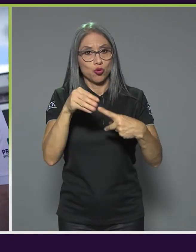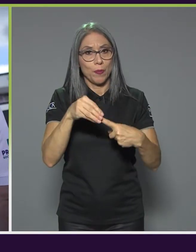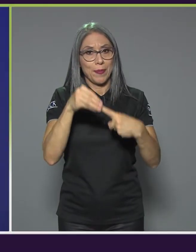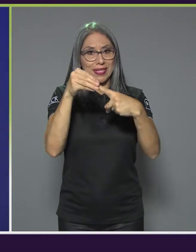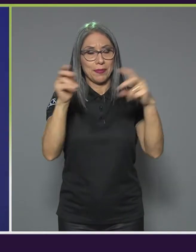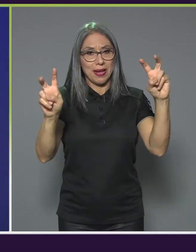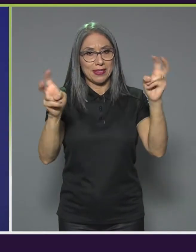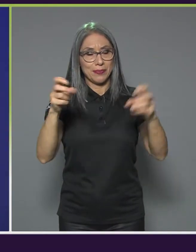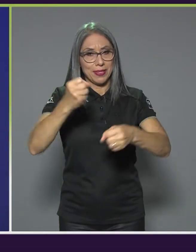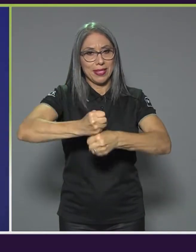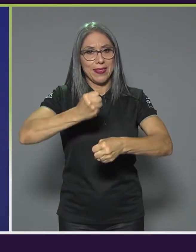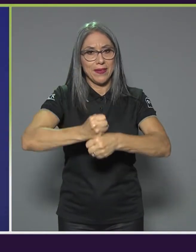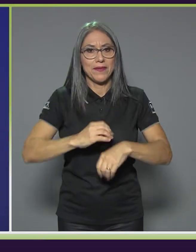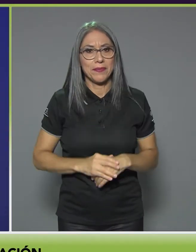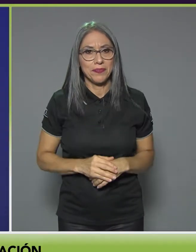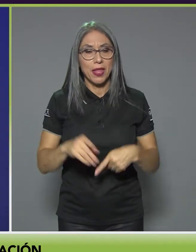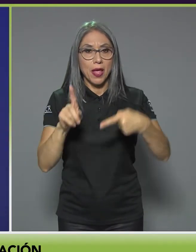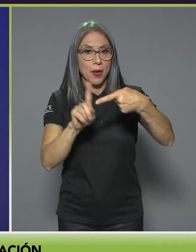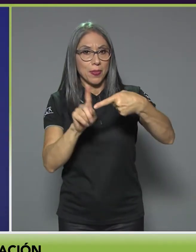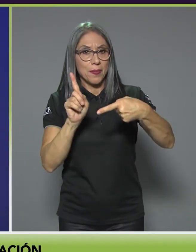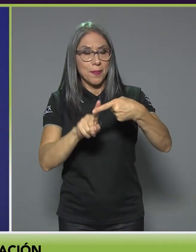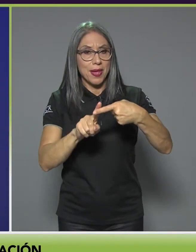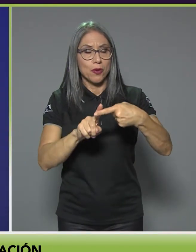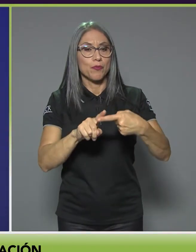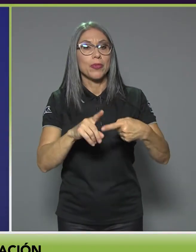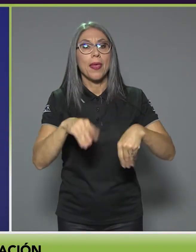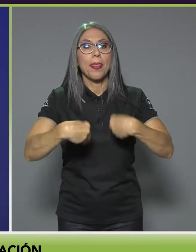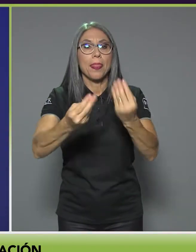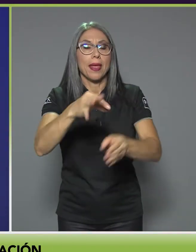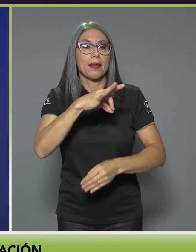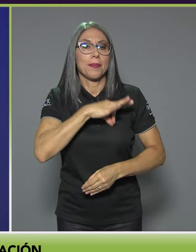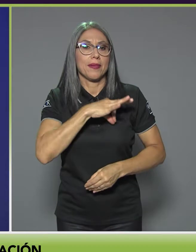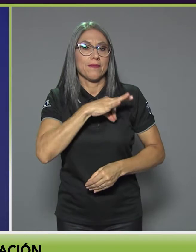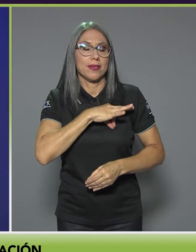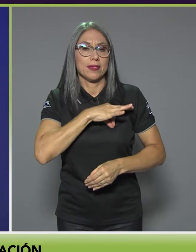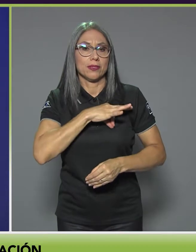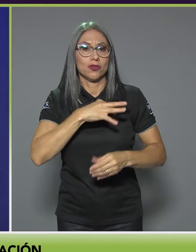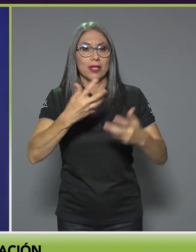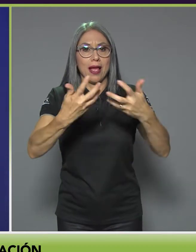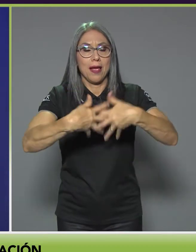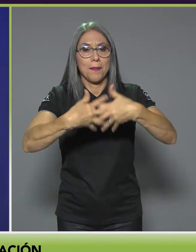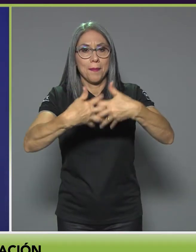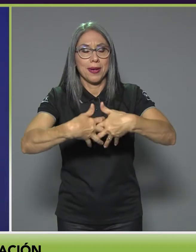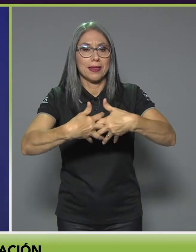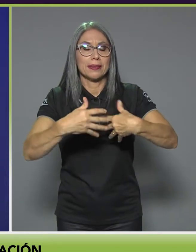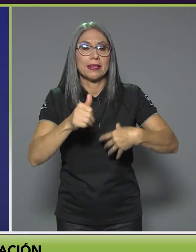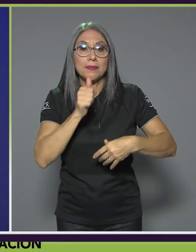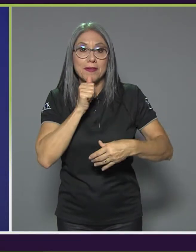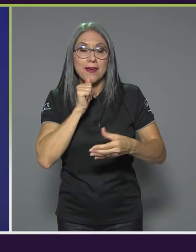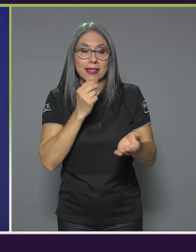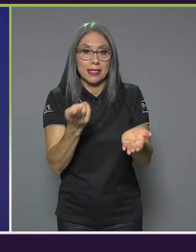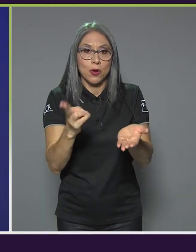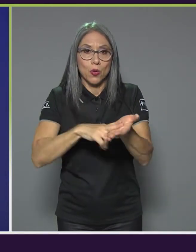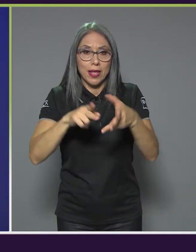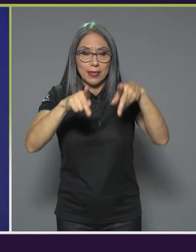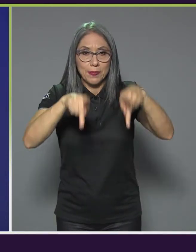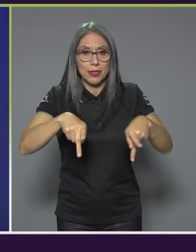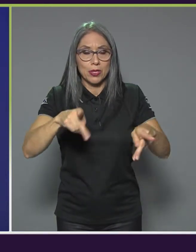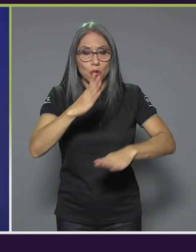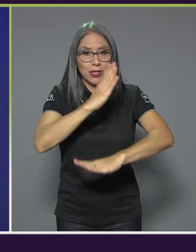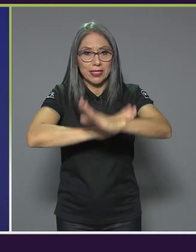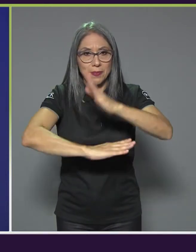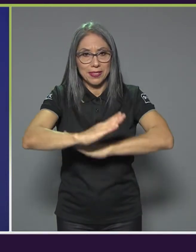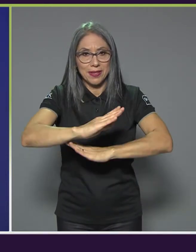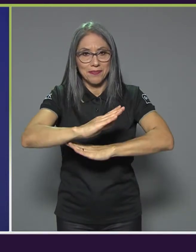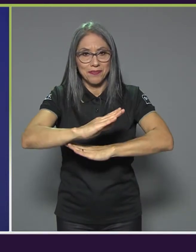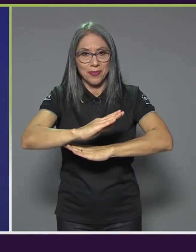de trabajo. El primero son incentivos para la contratación en el sector privado y el